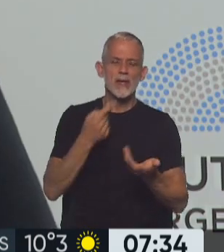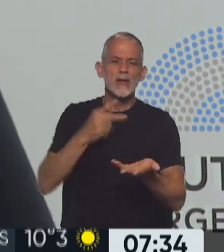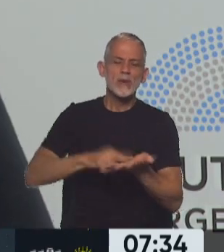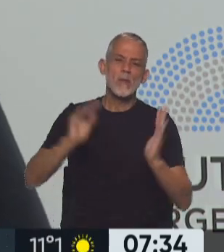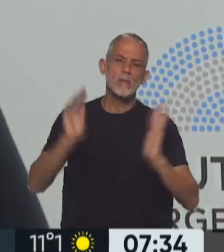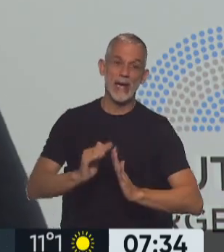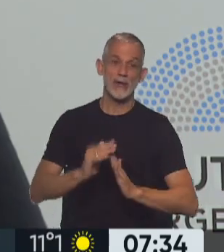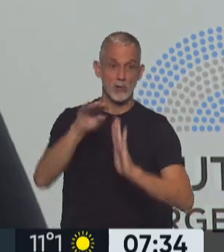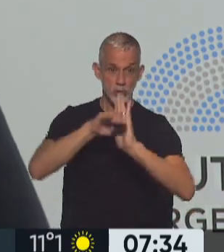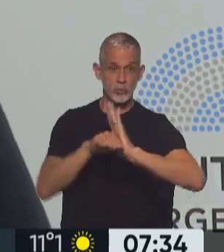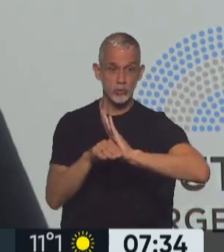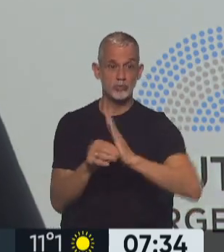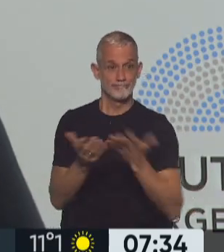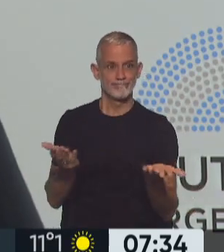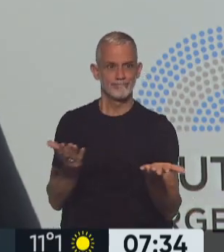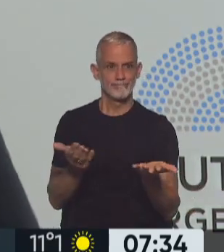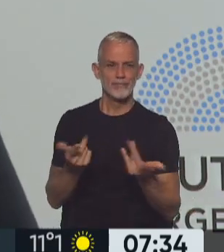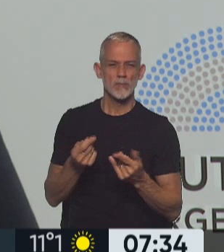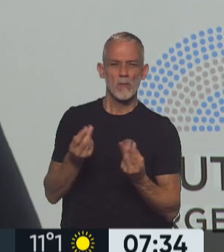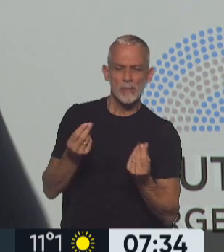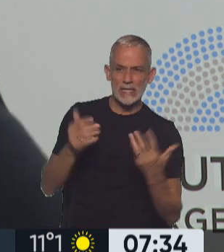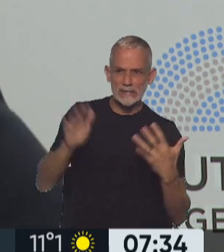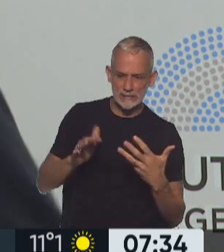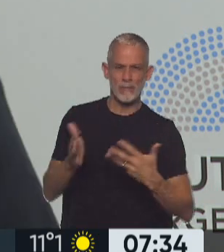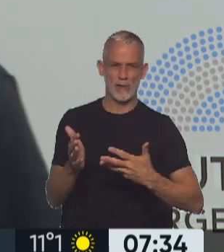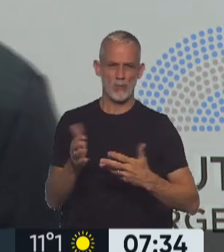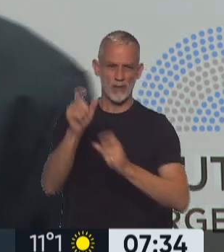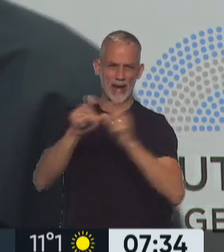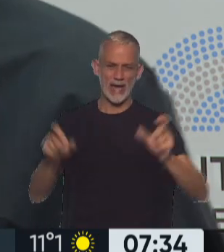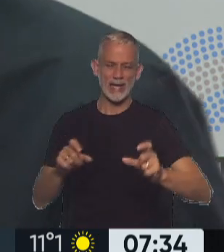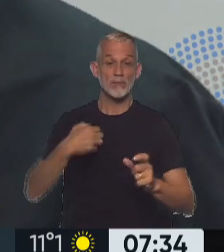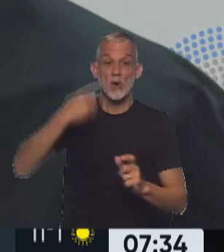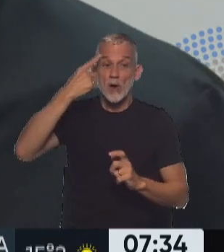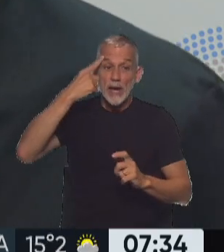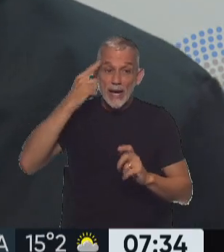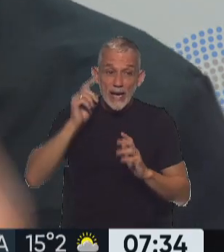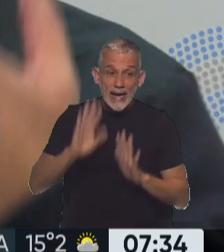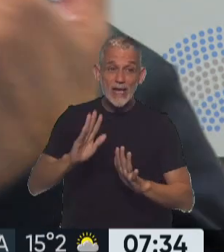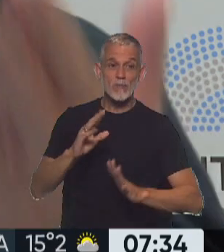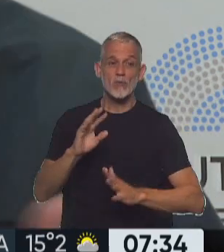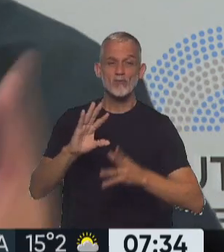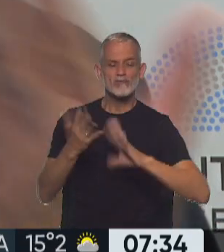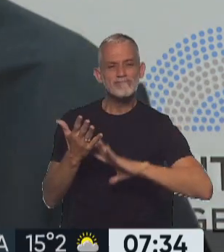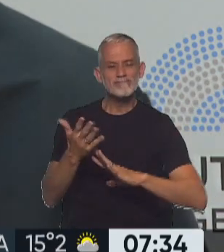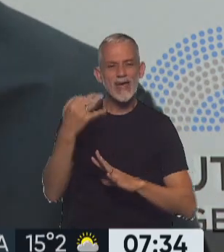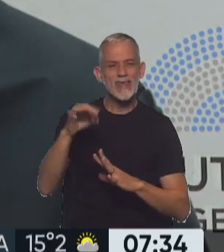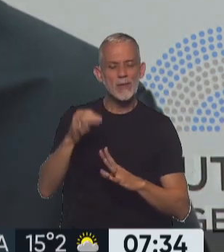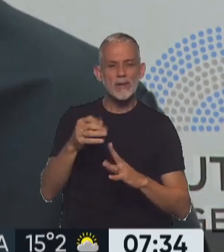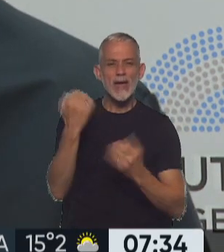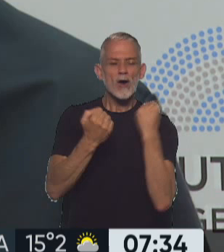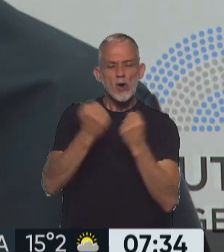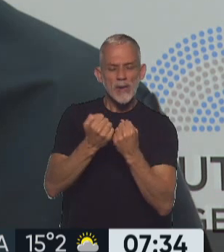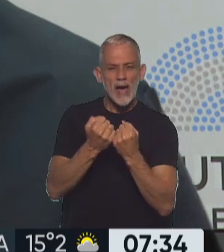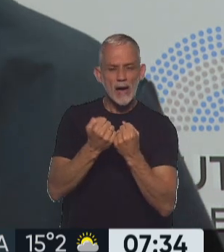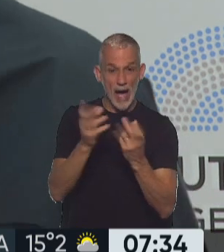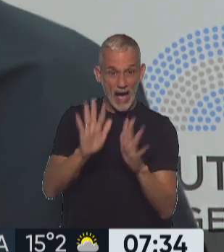la gente. Son medidas que tienen que ver con aliviar el bolsillo, pero también a nuestro criterio y a nuestra manera de ver, son medidas que también reactivan la economía